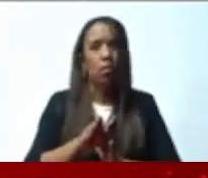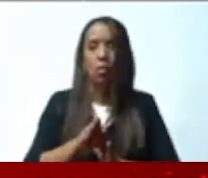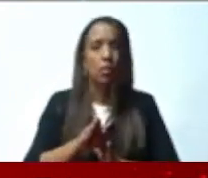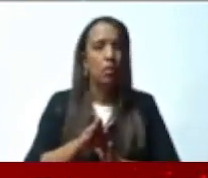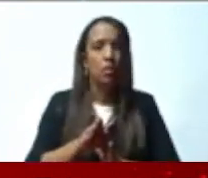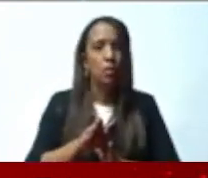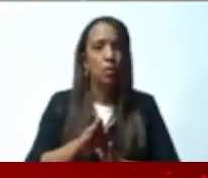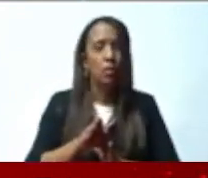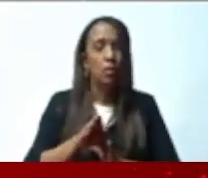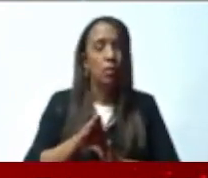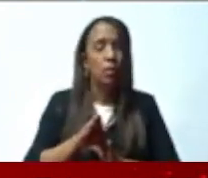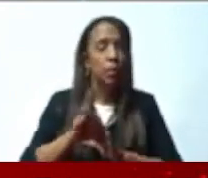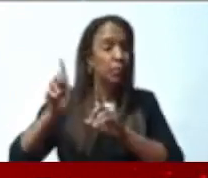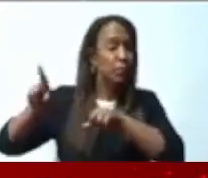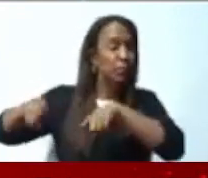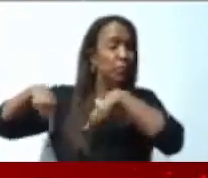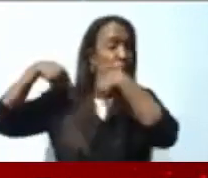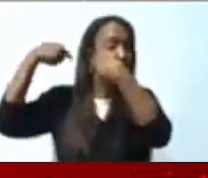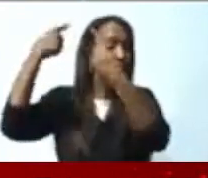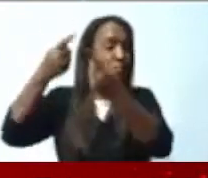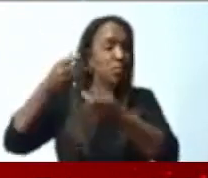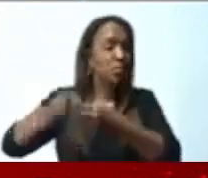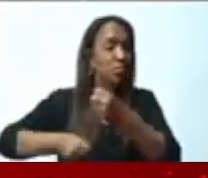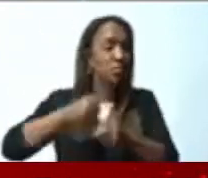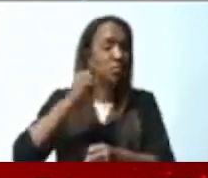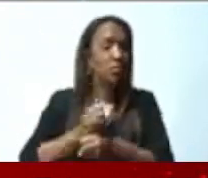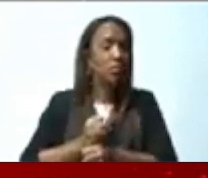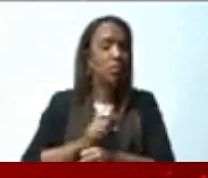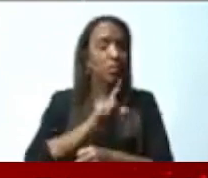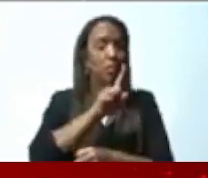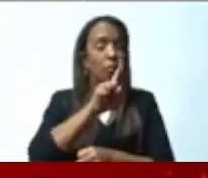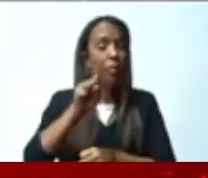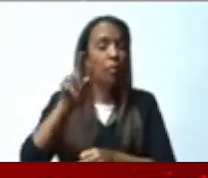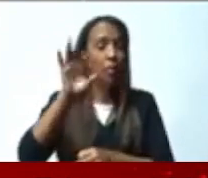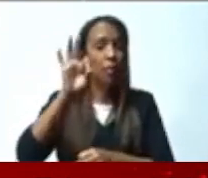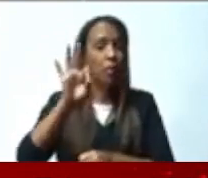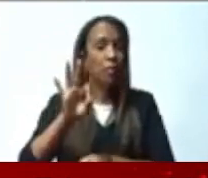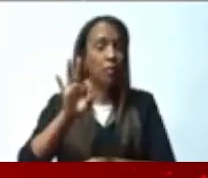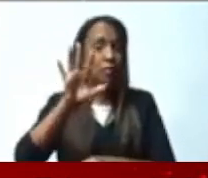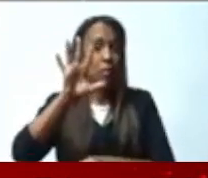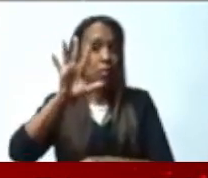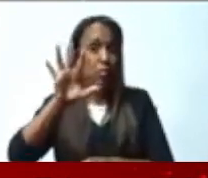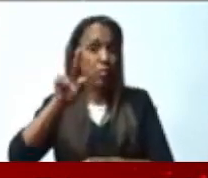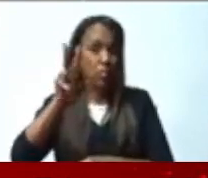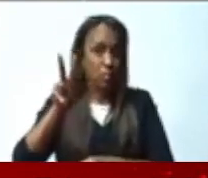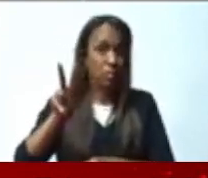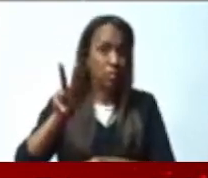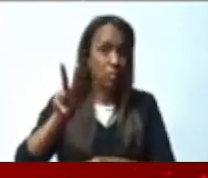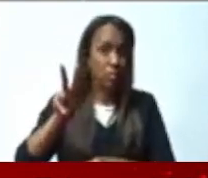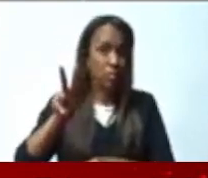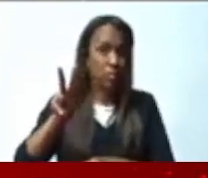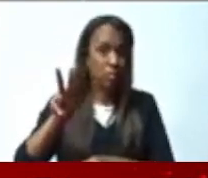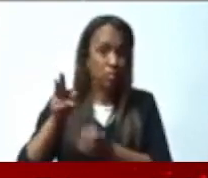desde el 1952, hace 70 años,